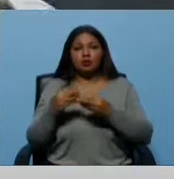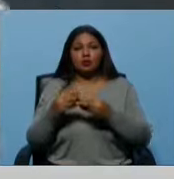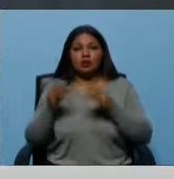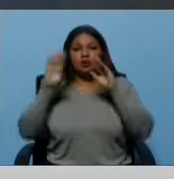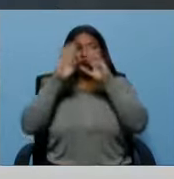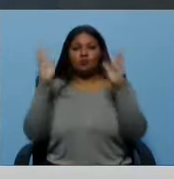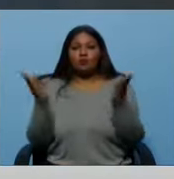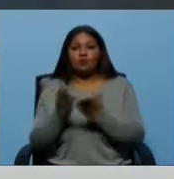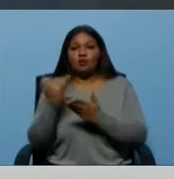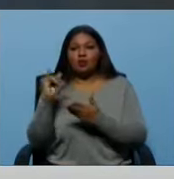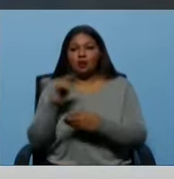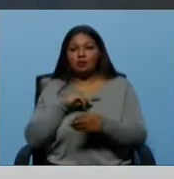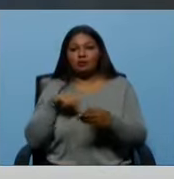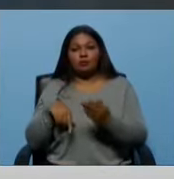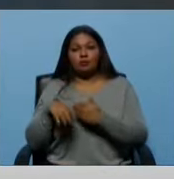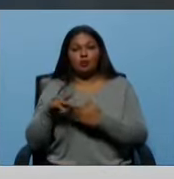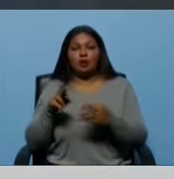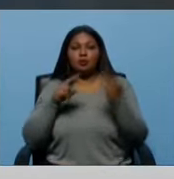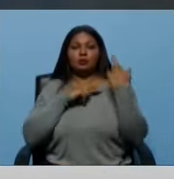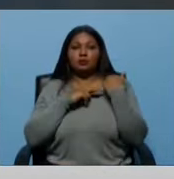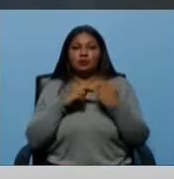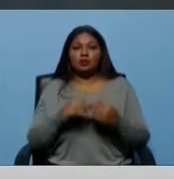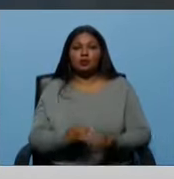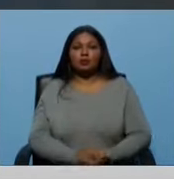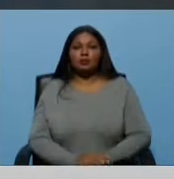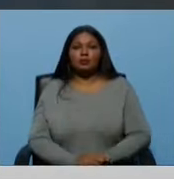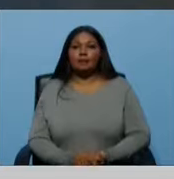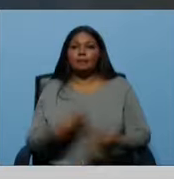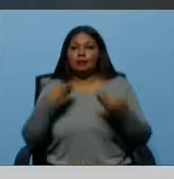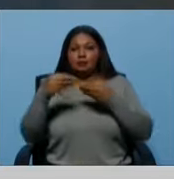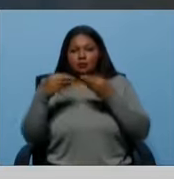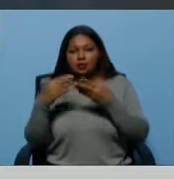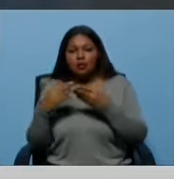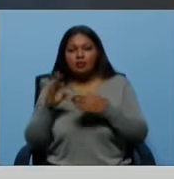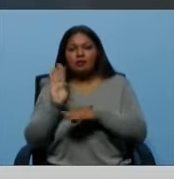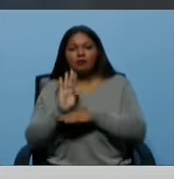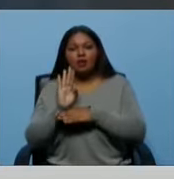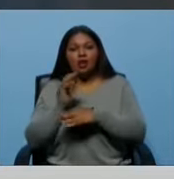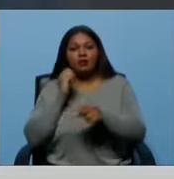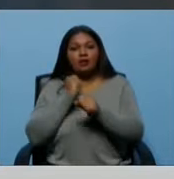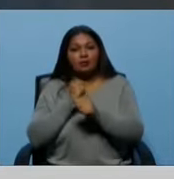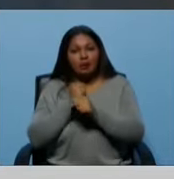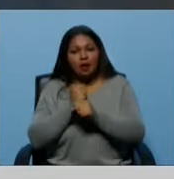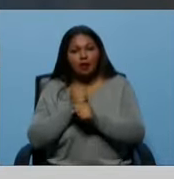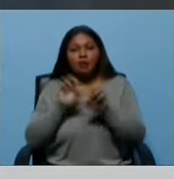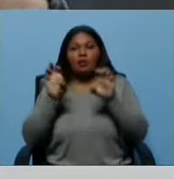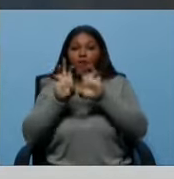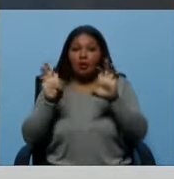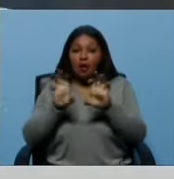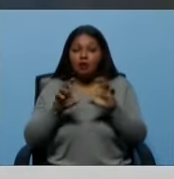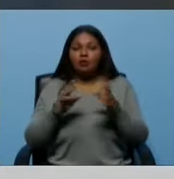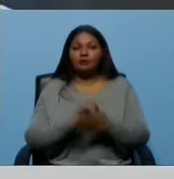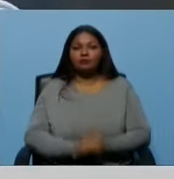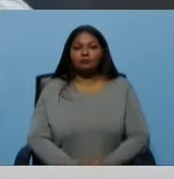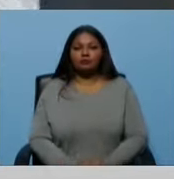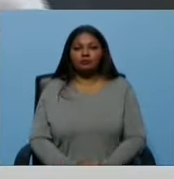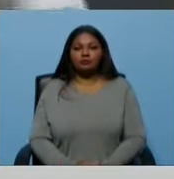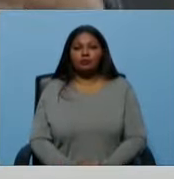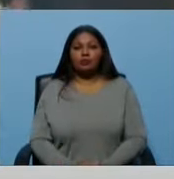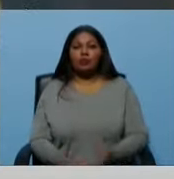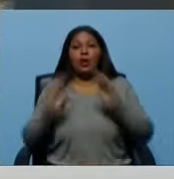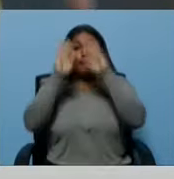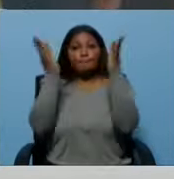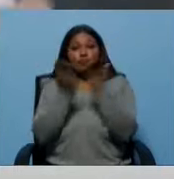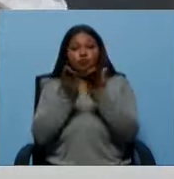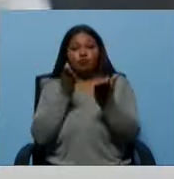que existe, el Estado está en la responsabilidad de regularlo, de protegerlo, de trabajarlo, de educarlo. O es un mundo que ya está